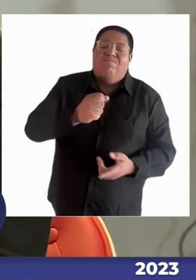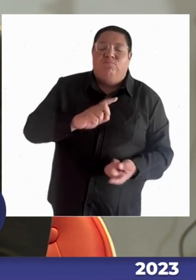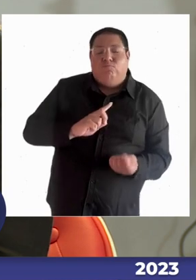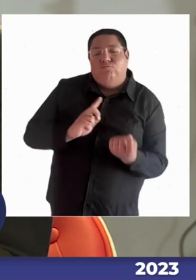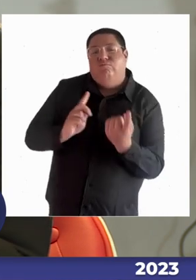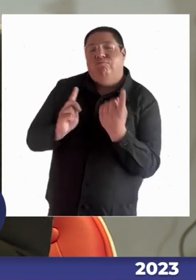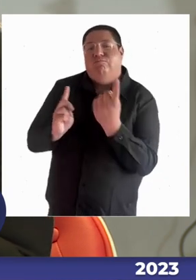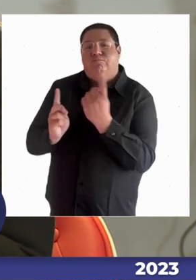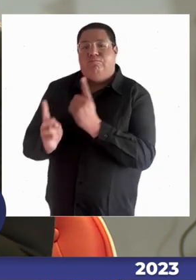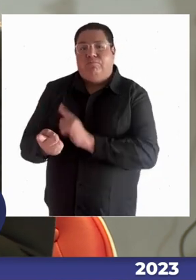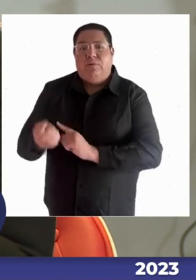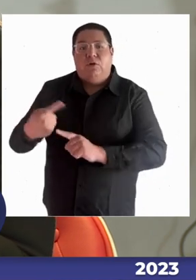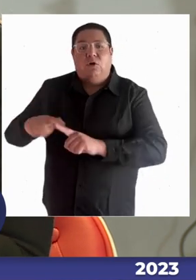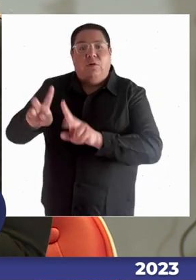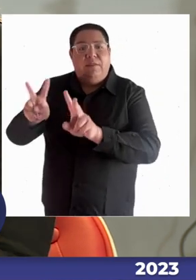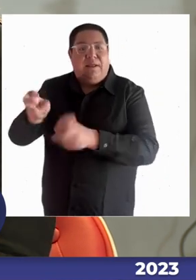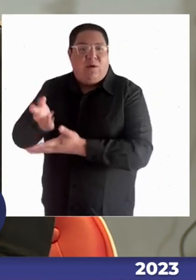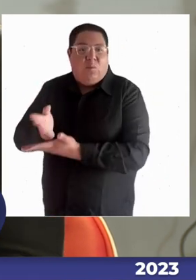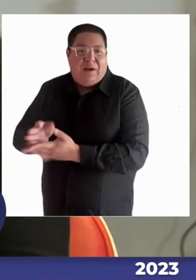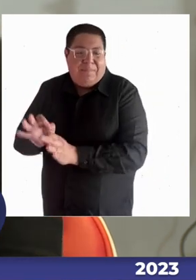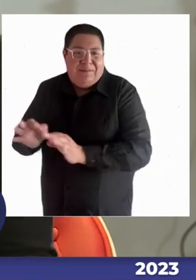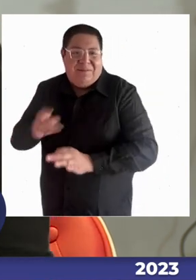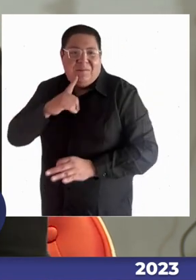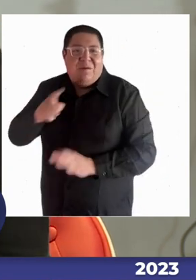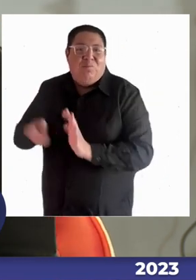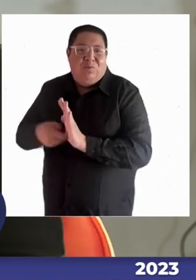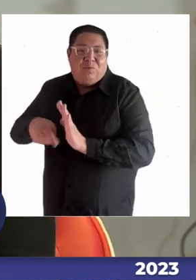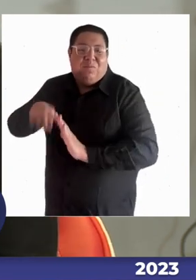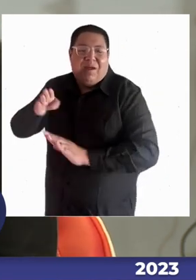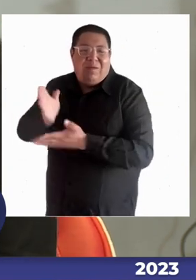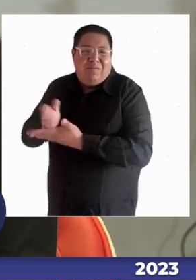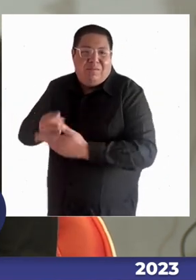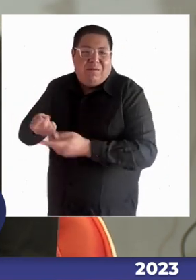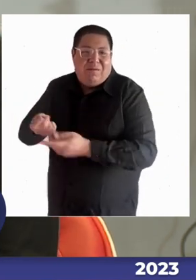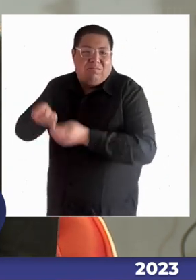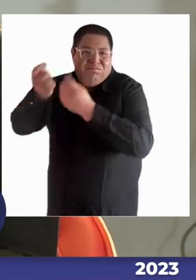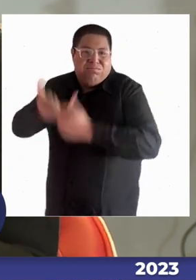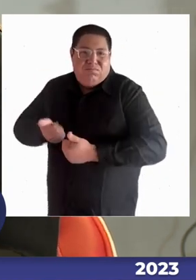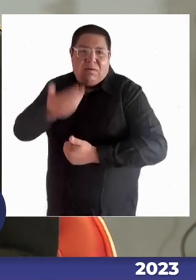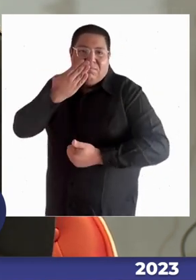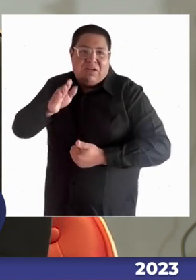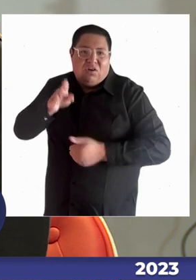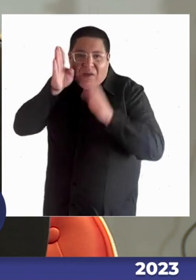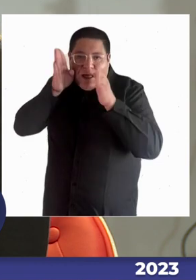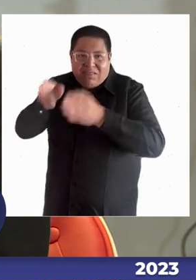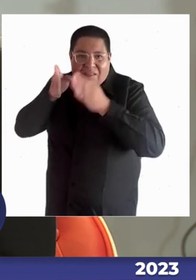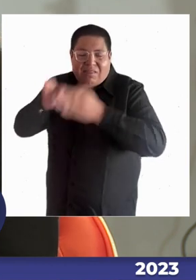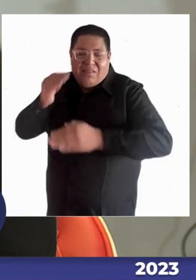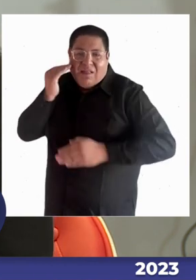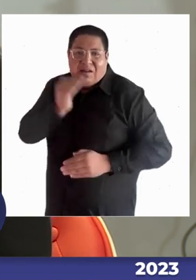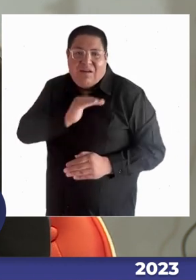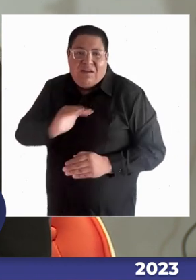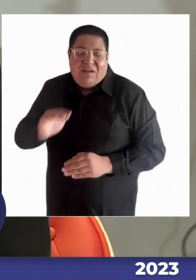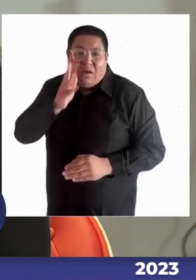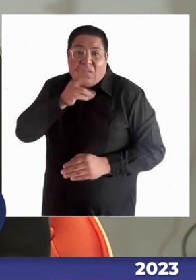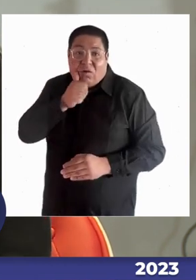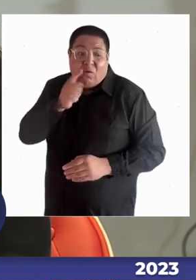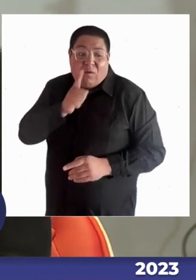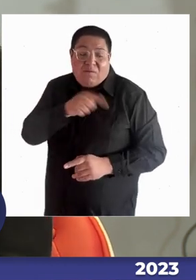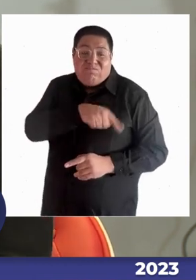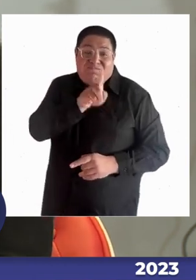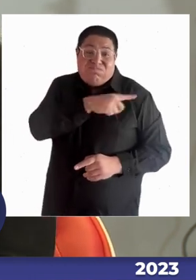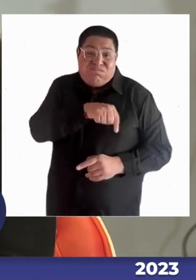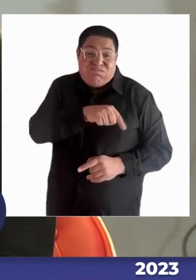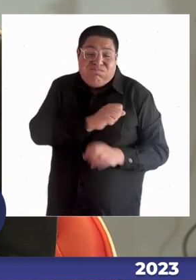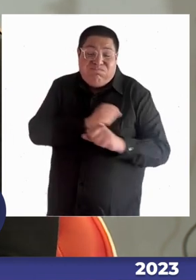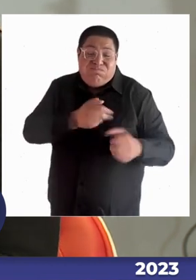mayor preparación y finalmente atienden de mejor manera a muchos niños y niñas que no formen atendidos en espacios regulares